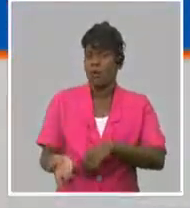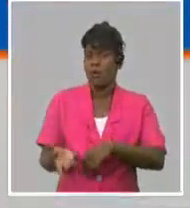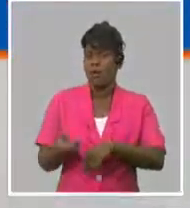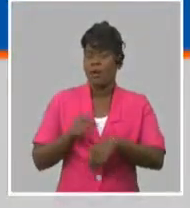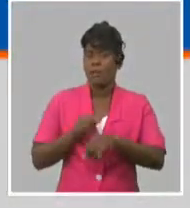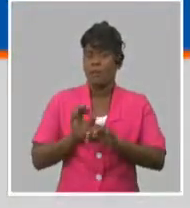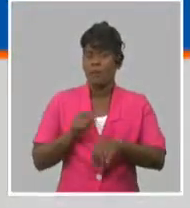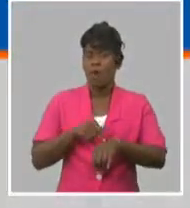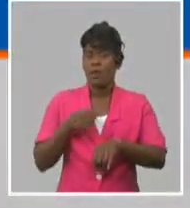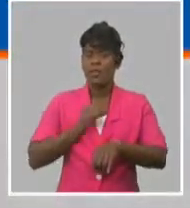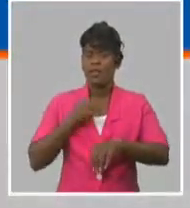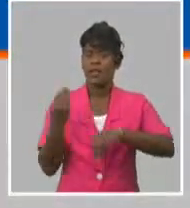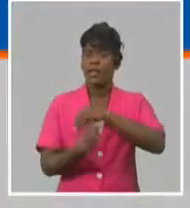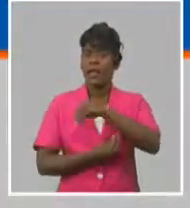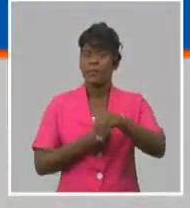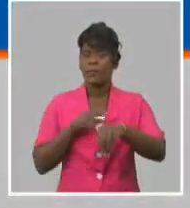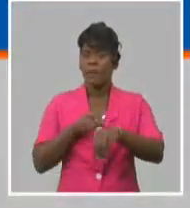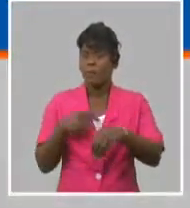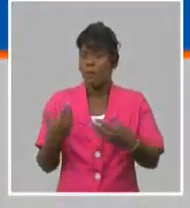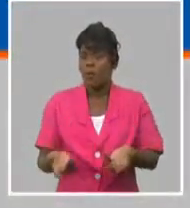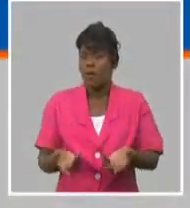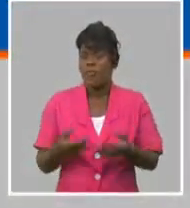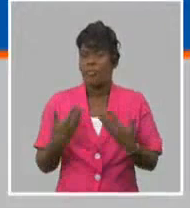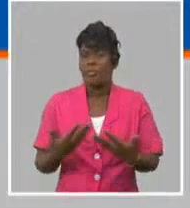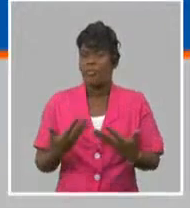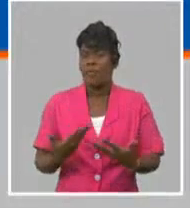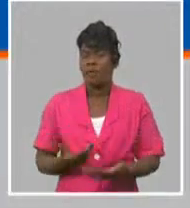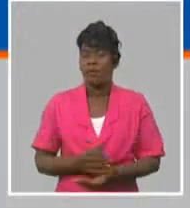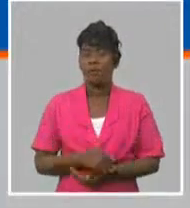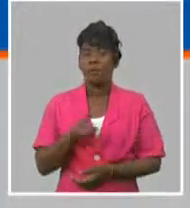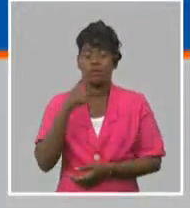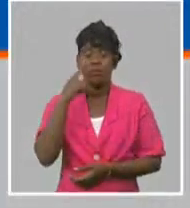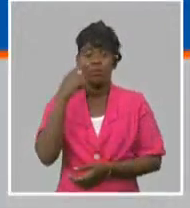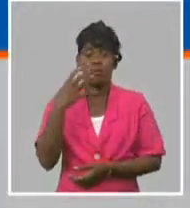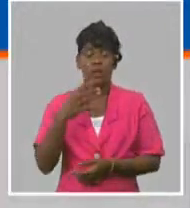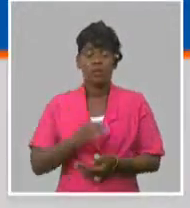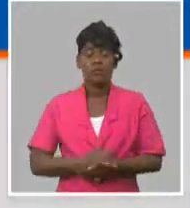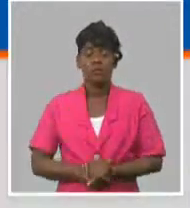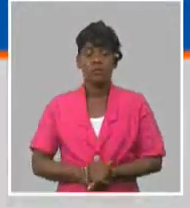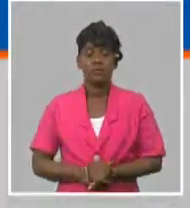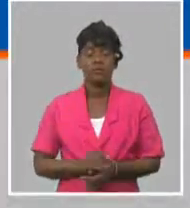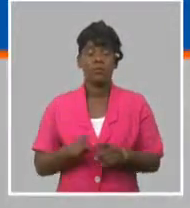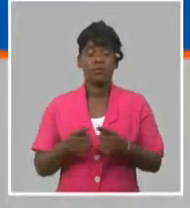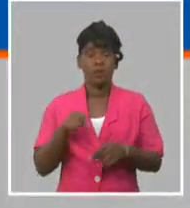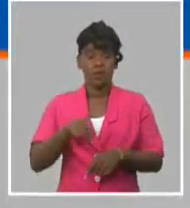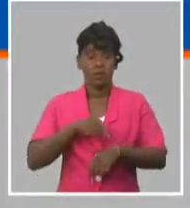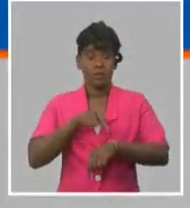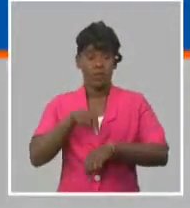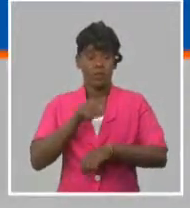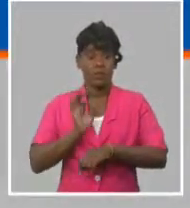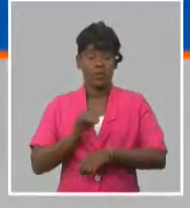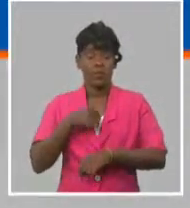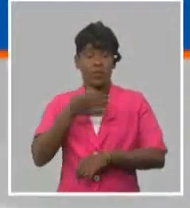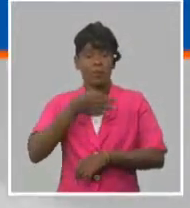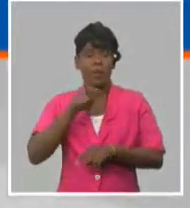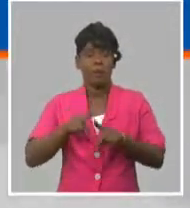extremadamente importante llegar a la conclusión por qué lo tenemos que hacer en estos momentos.